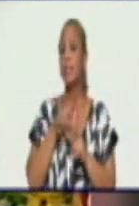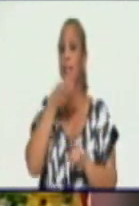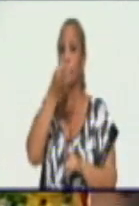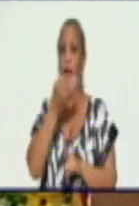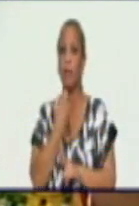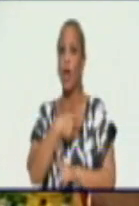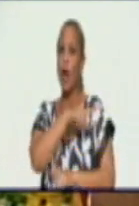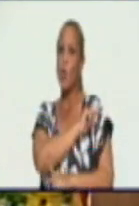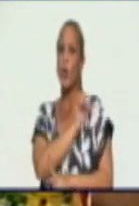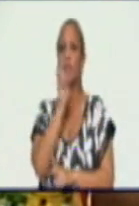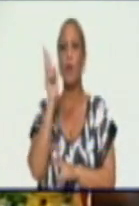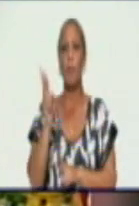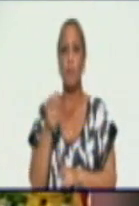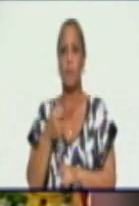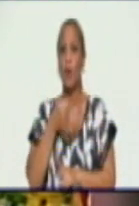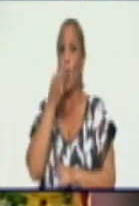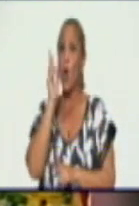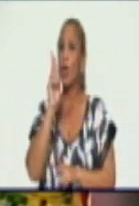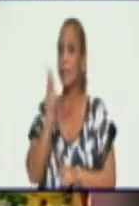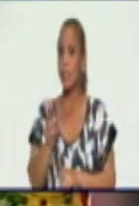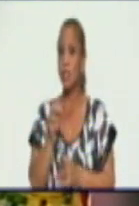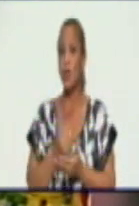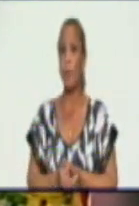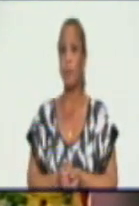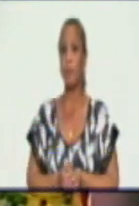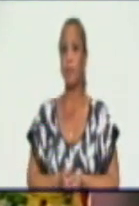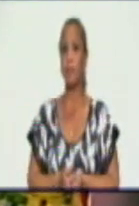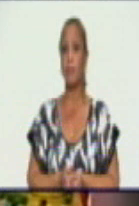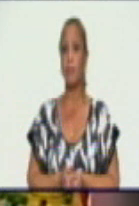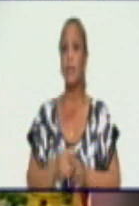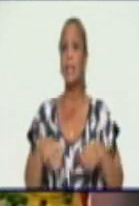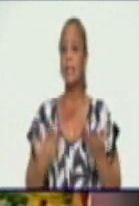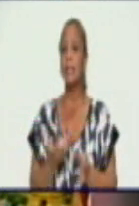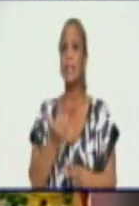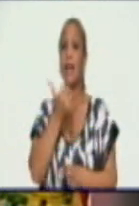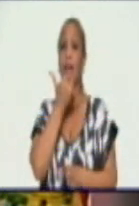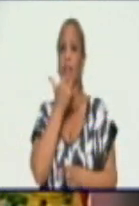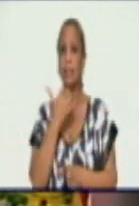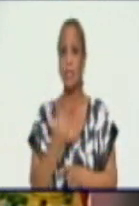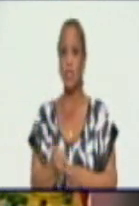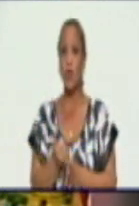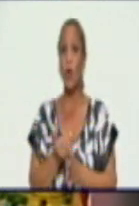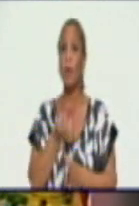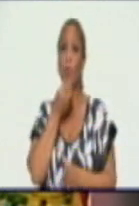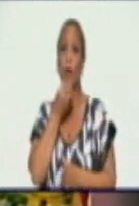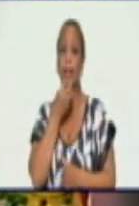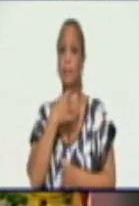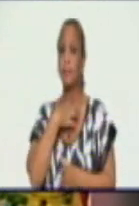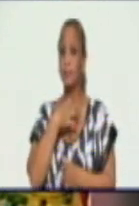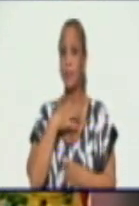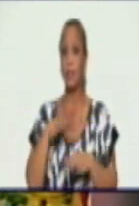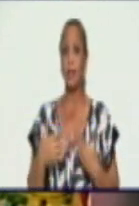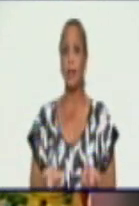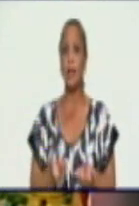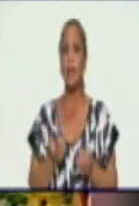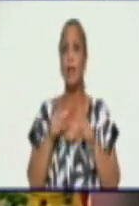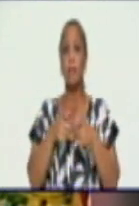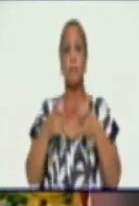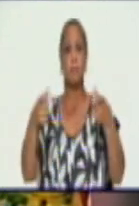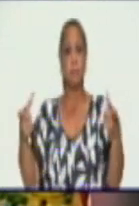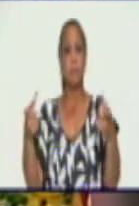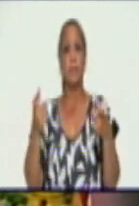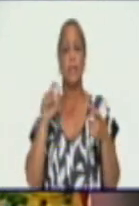orientación, la perspectiva de afectación que puedan tener, que ha sido en sí la mayor demanda, hay que